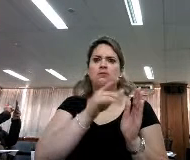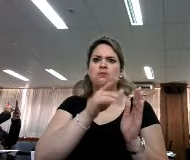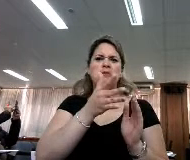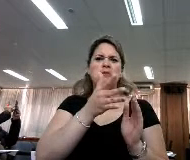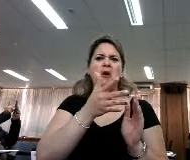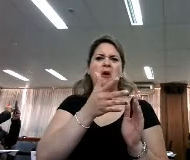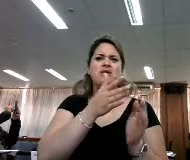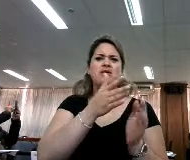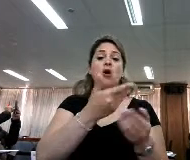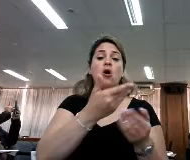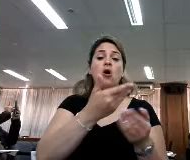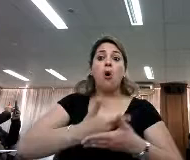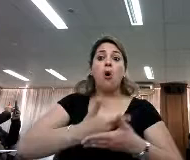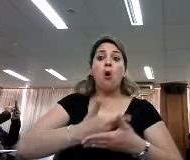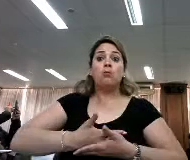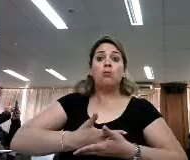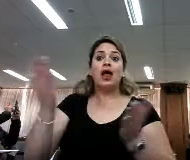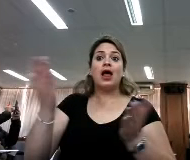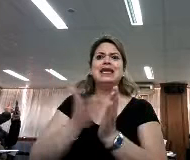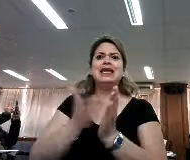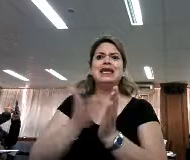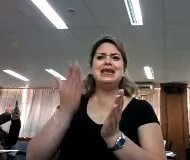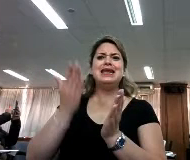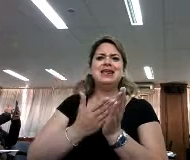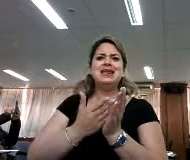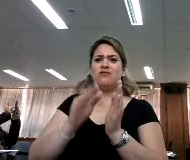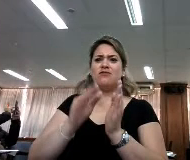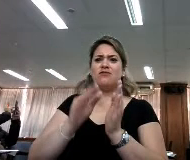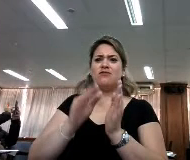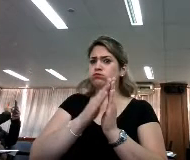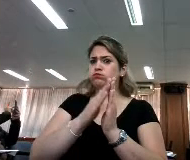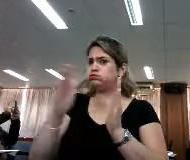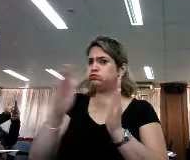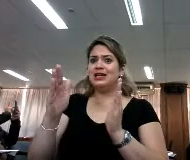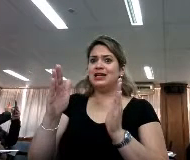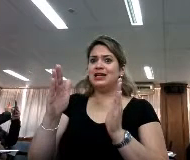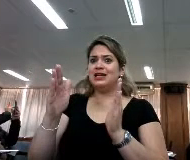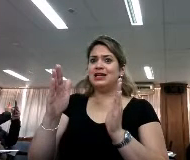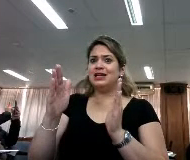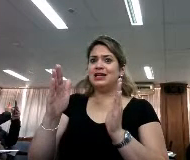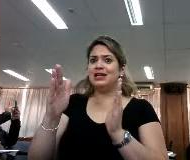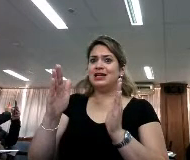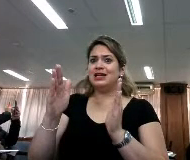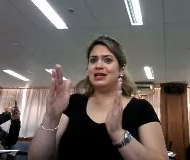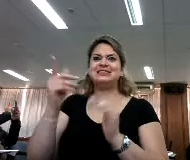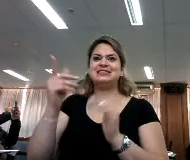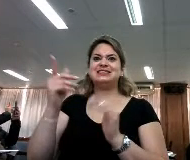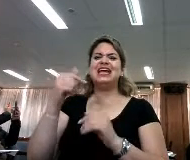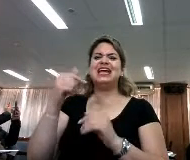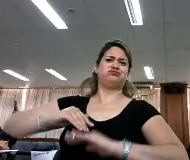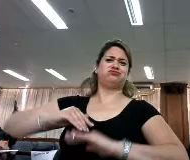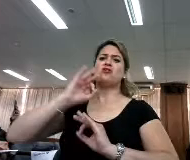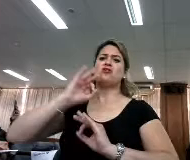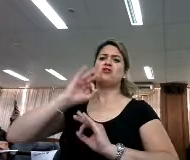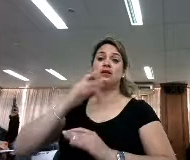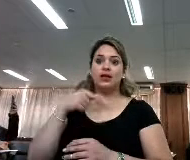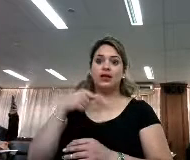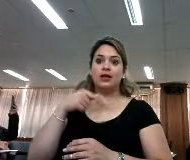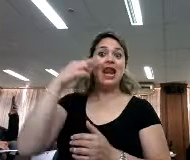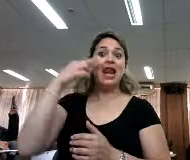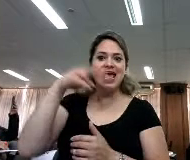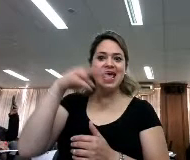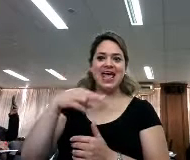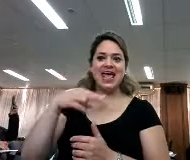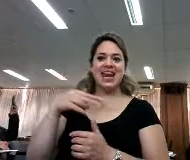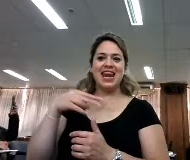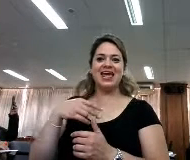publicar libros que cubrieran el Empire State, libros físicos, entonces estamos leyendo mucho, nada más que debemos de cambiar